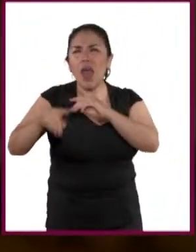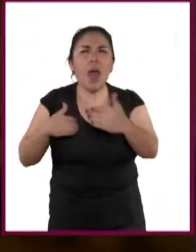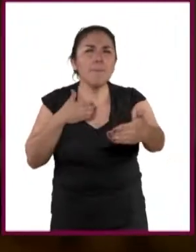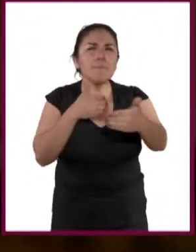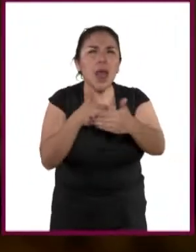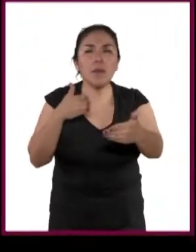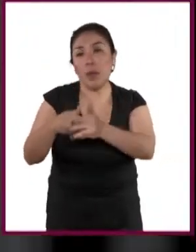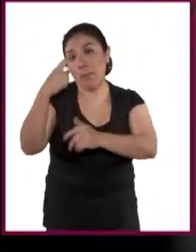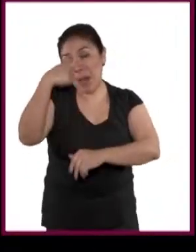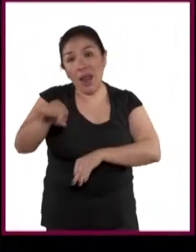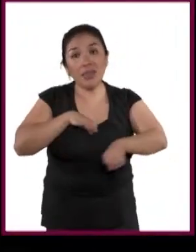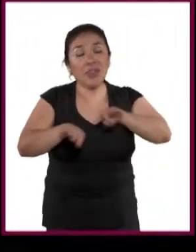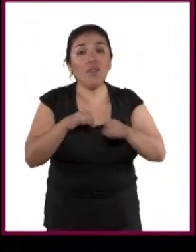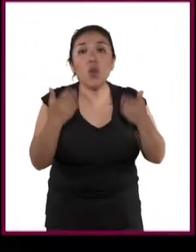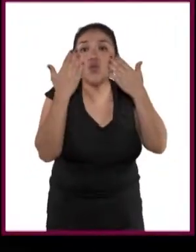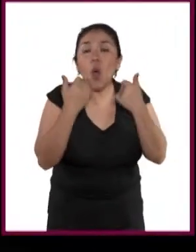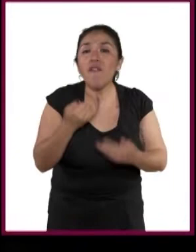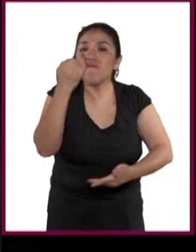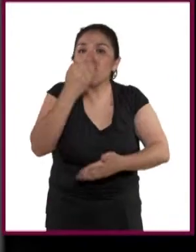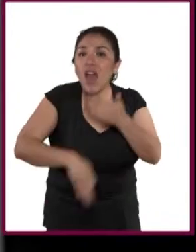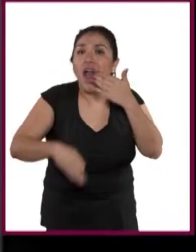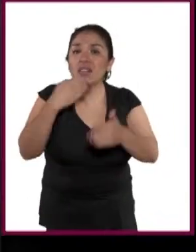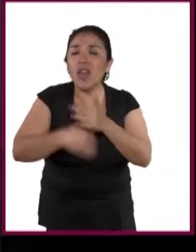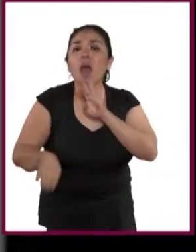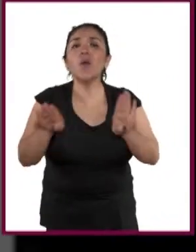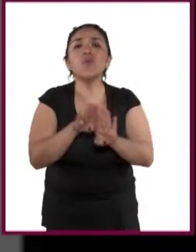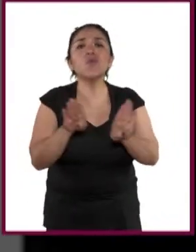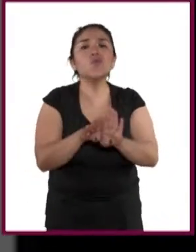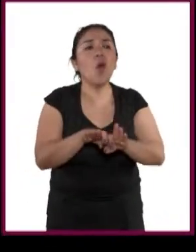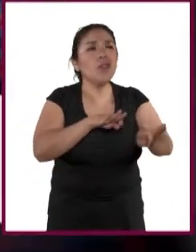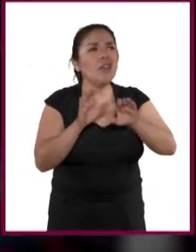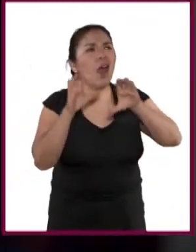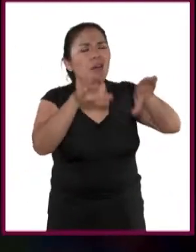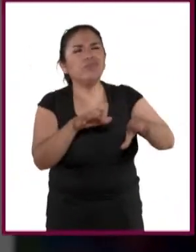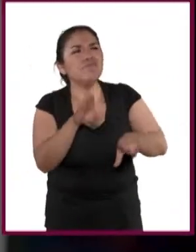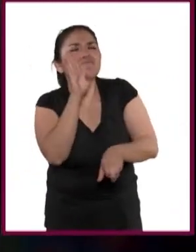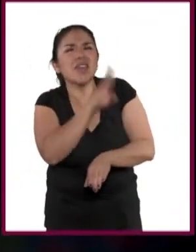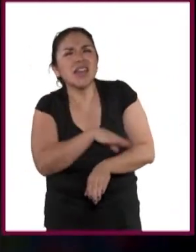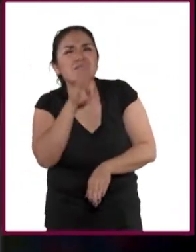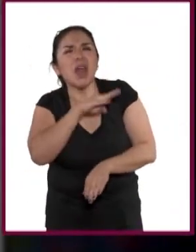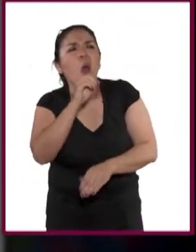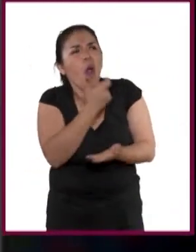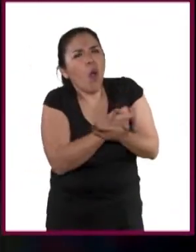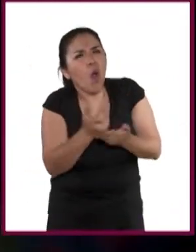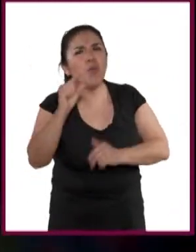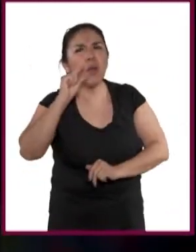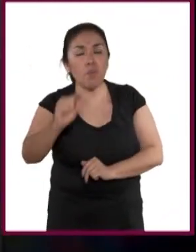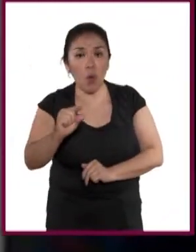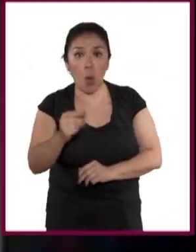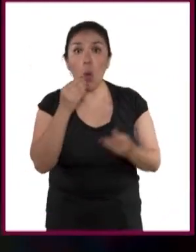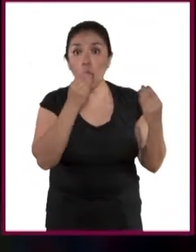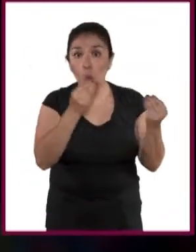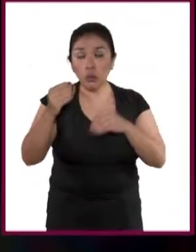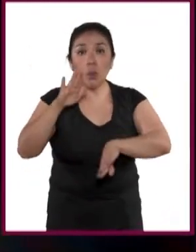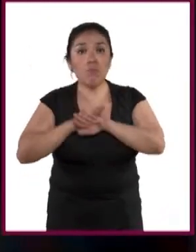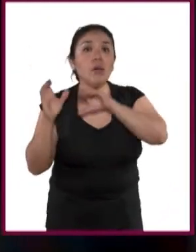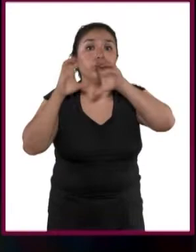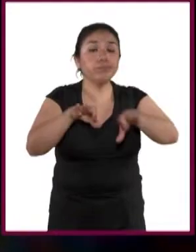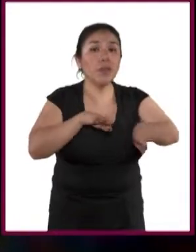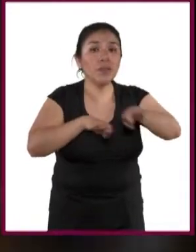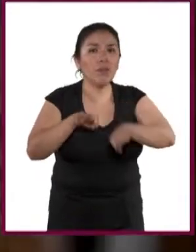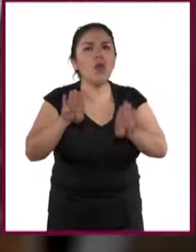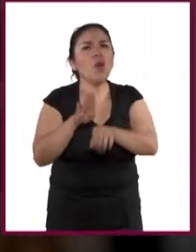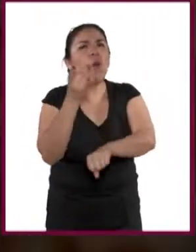otros obstáculos, al desempleo, a un deterioro de las condiciones laborales y de los ingresos. Muchos se